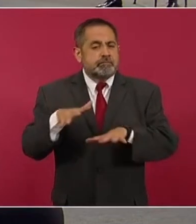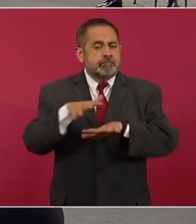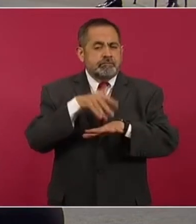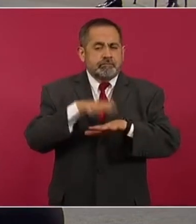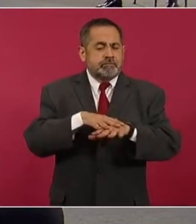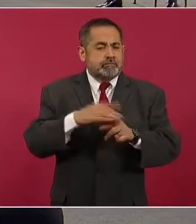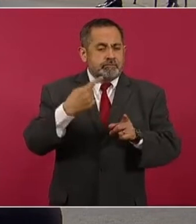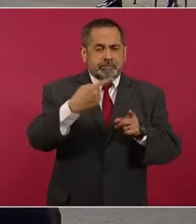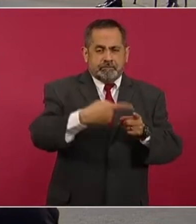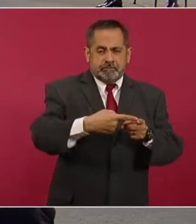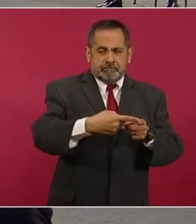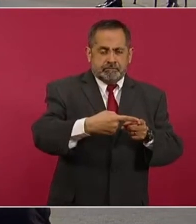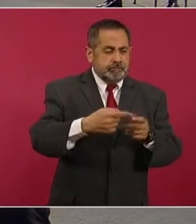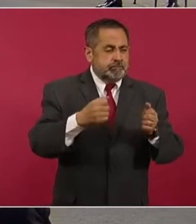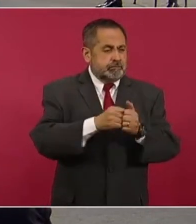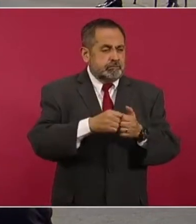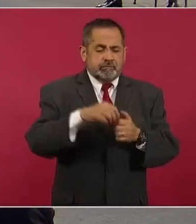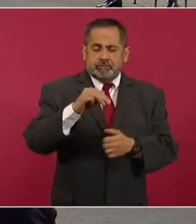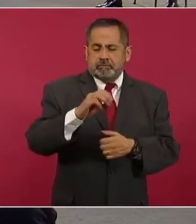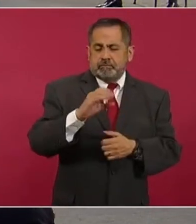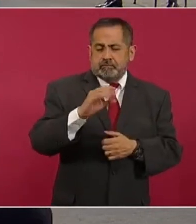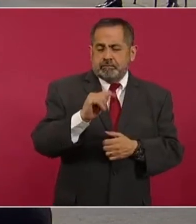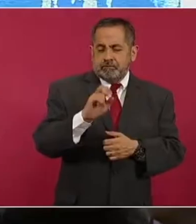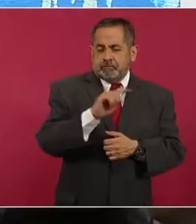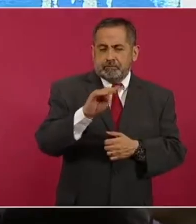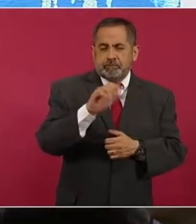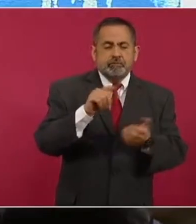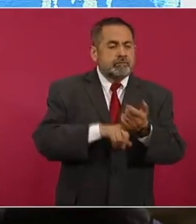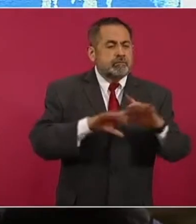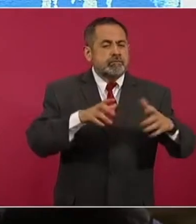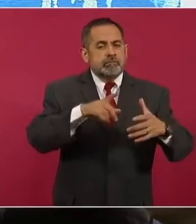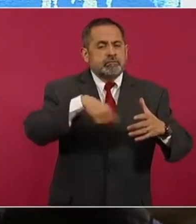Esquina Tomoctezuma correspondiente a la sección electoral